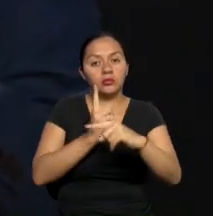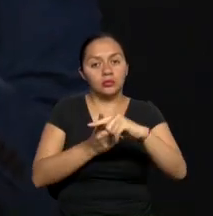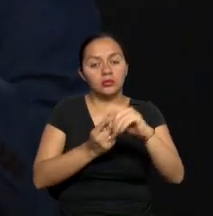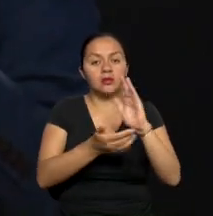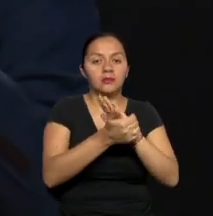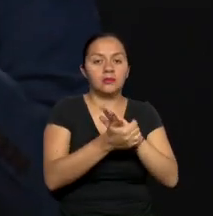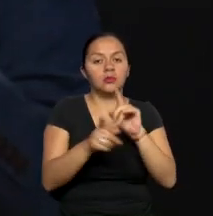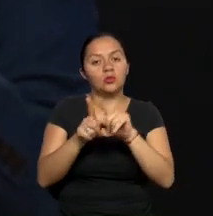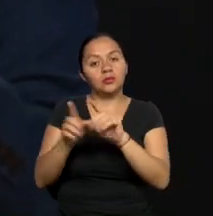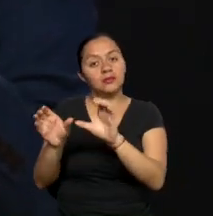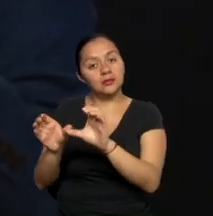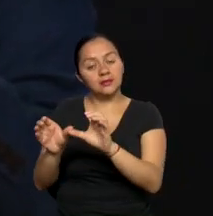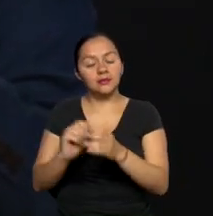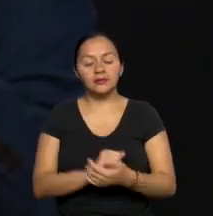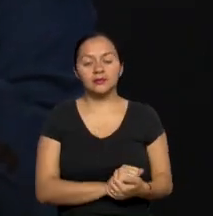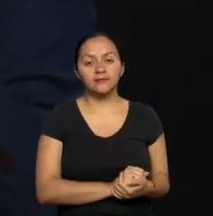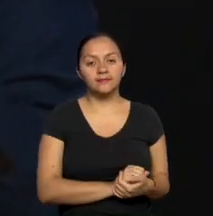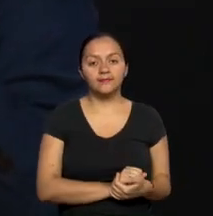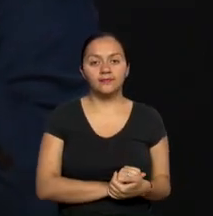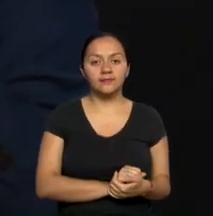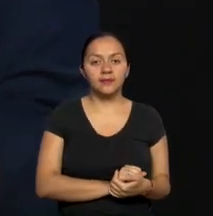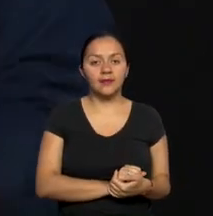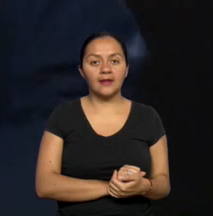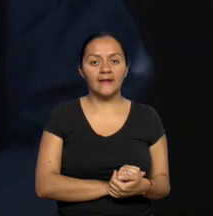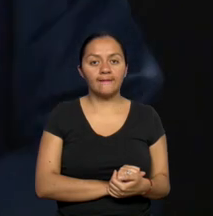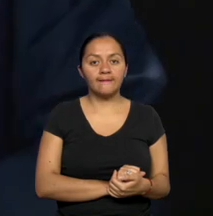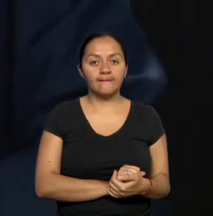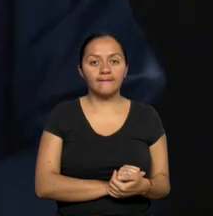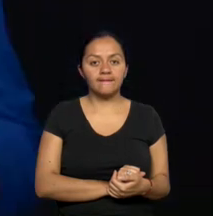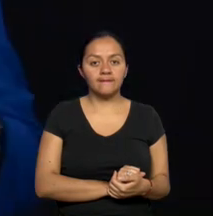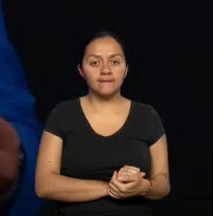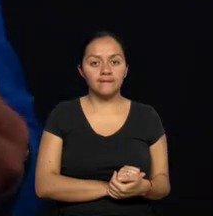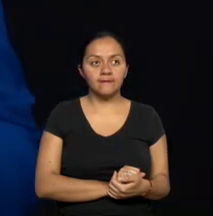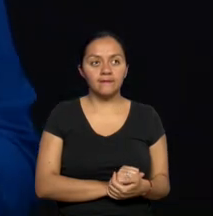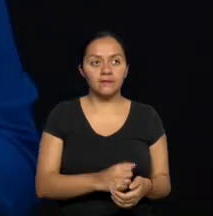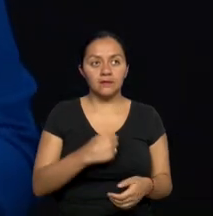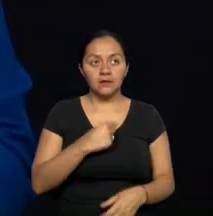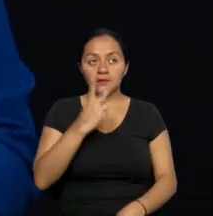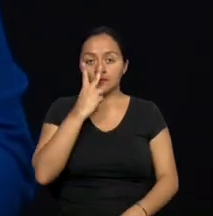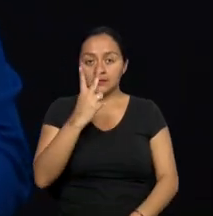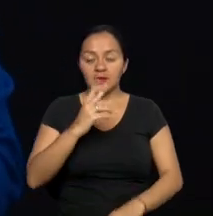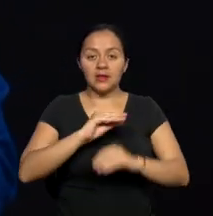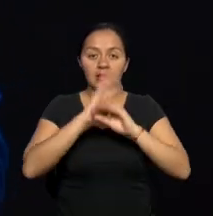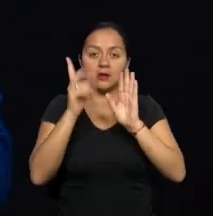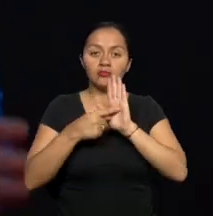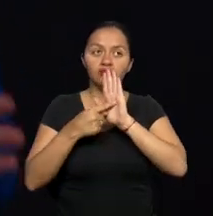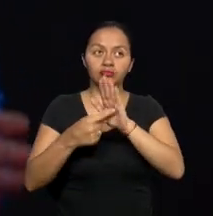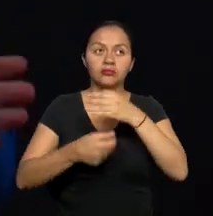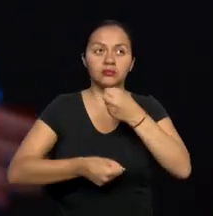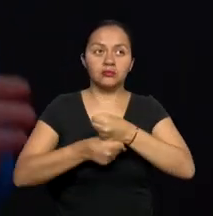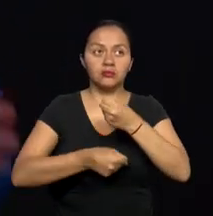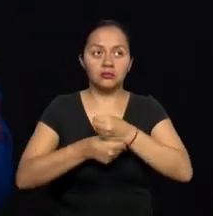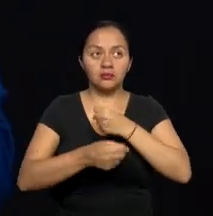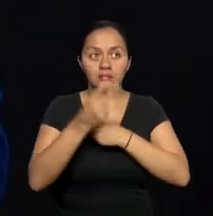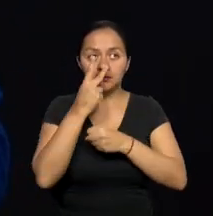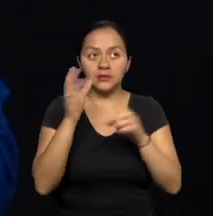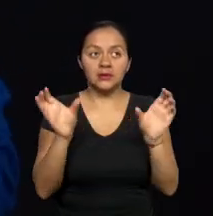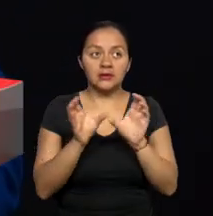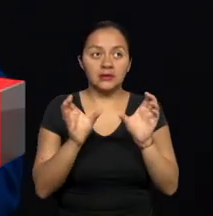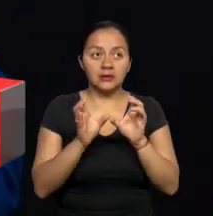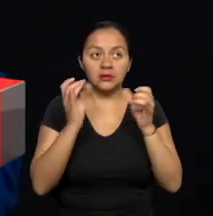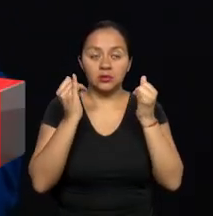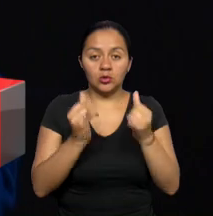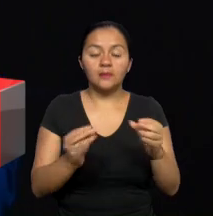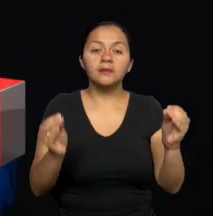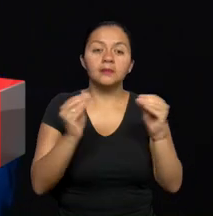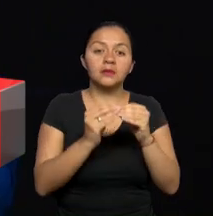capacitación como en certificación por competencias laborales. Bueno, y definitivamente se ha visto la muestra de su trabajo en la certificación, este caso